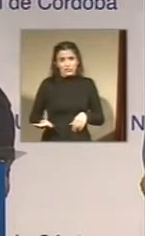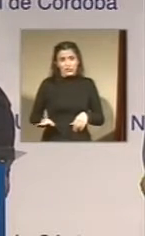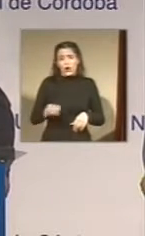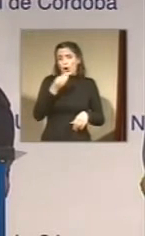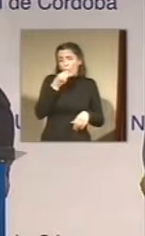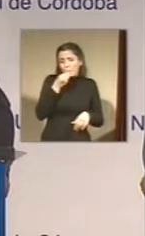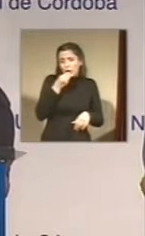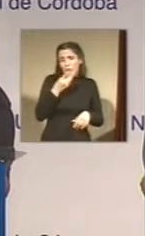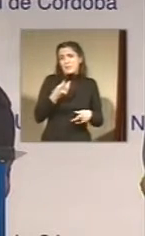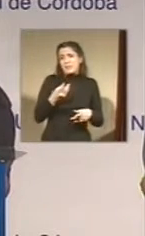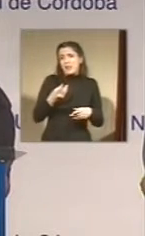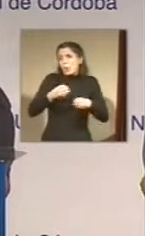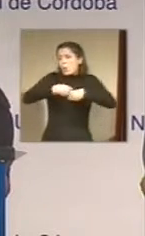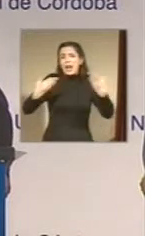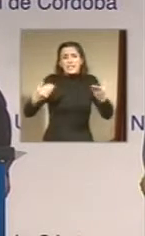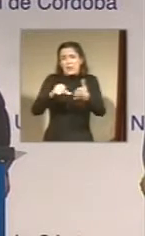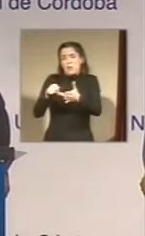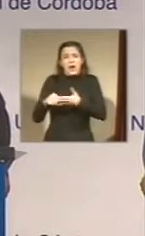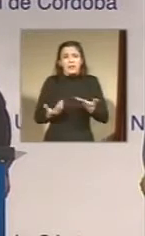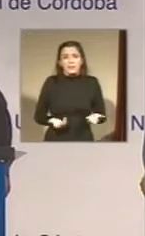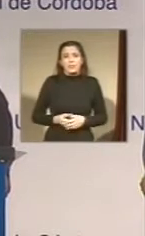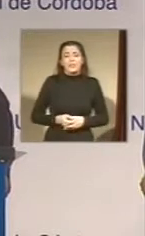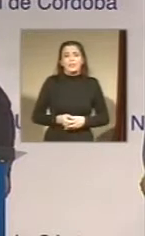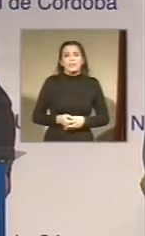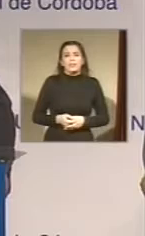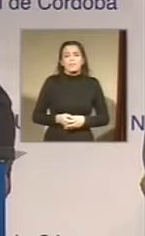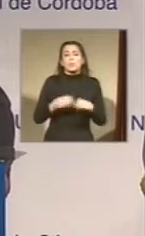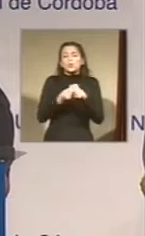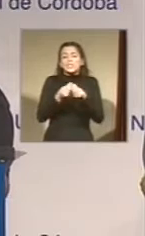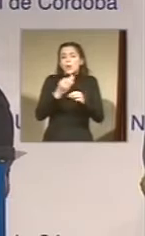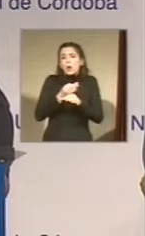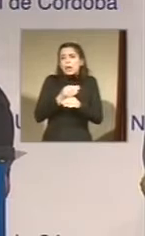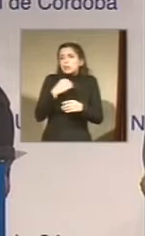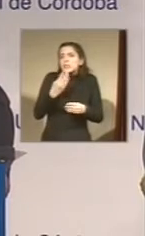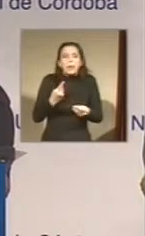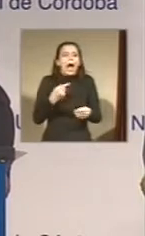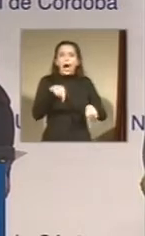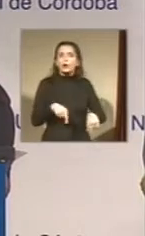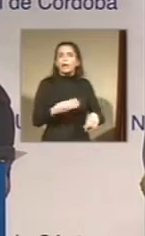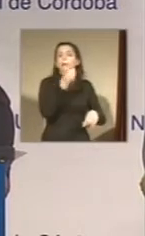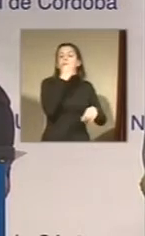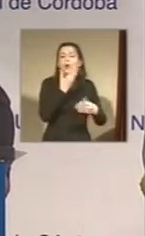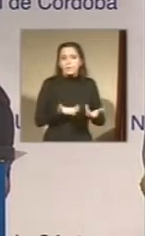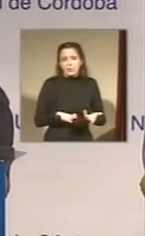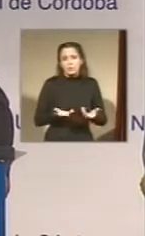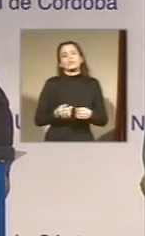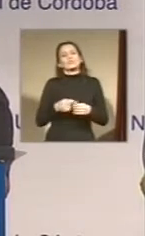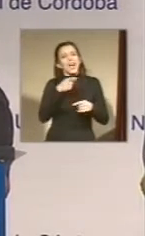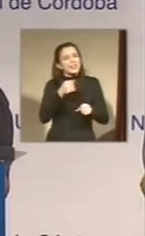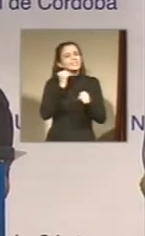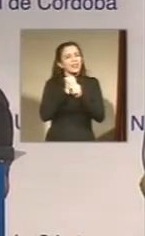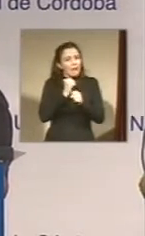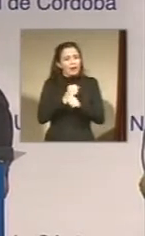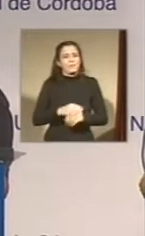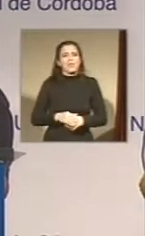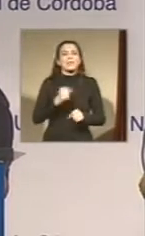corresponde dentro de muchísimas escuelas que no ha previsto esta situación. Vamos a trabajar por la educación técnica. El